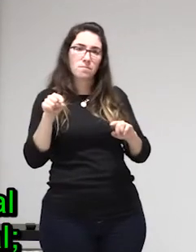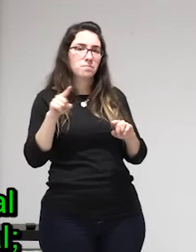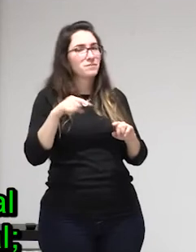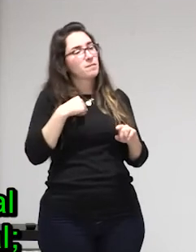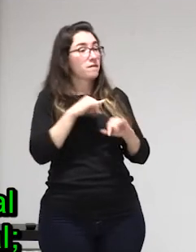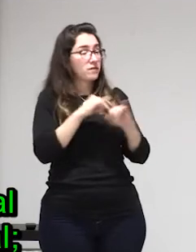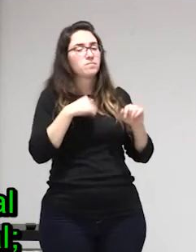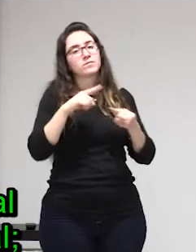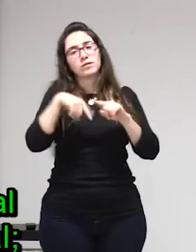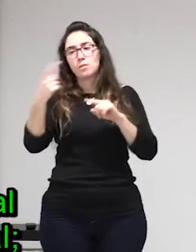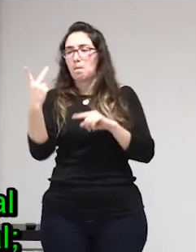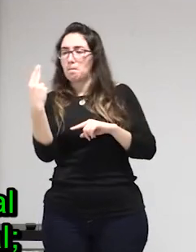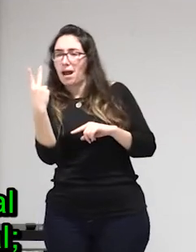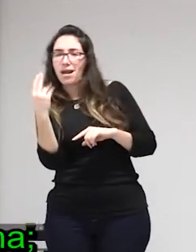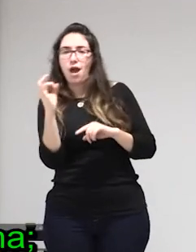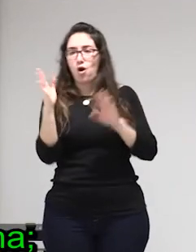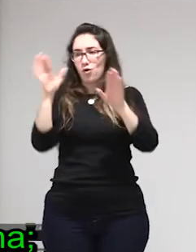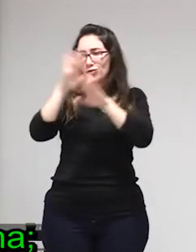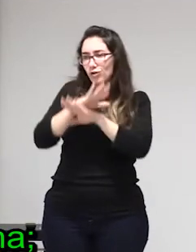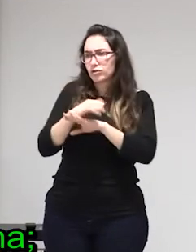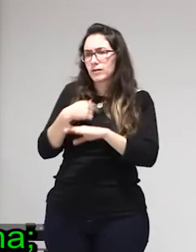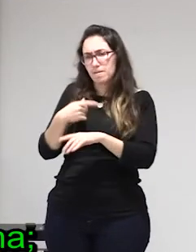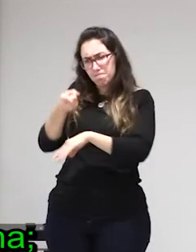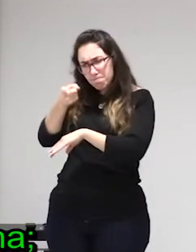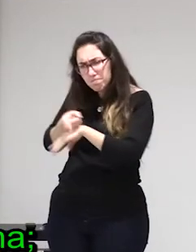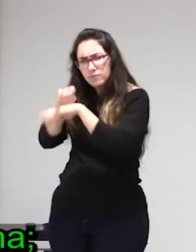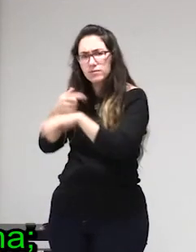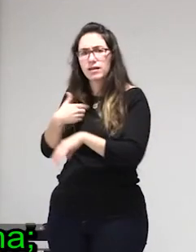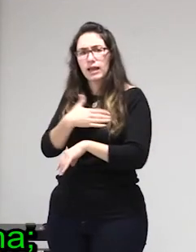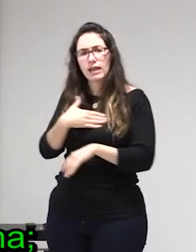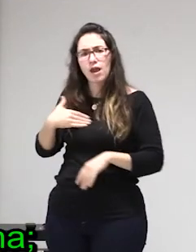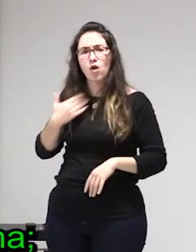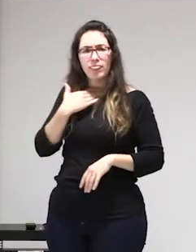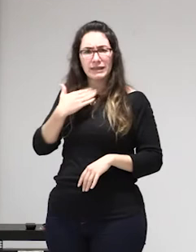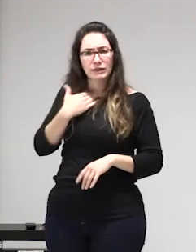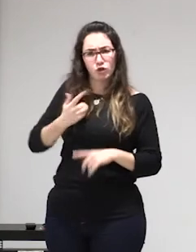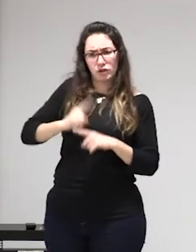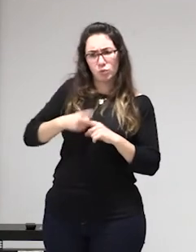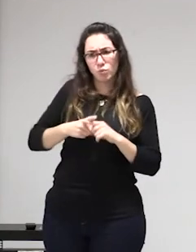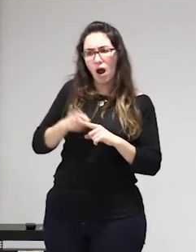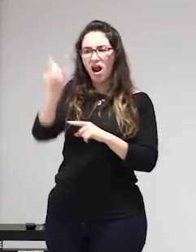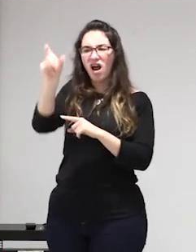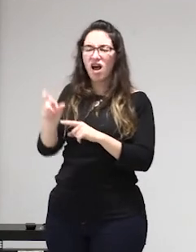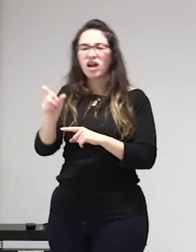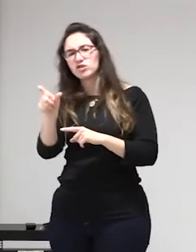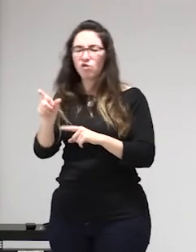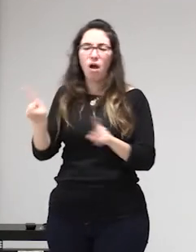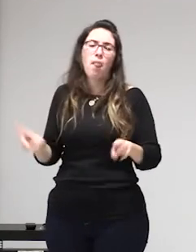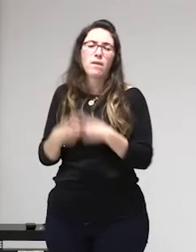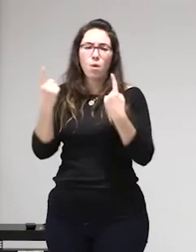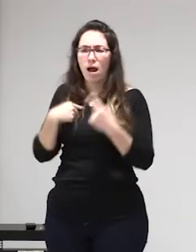buscar su satisfacción sexual esto no quiere decir que se despreocupe de la otra persona lo digo desde mi experiencia sino que bueno